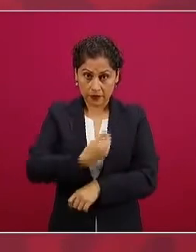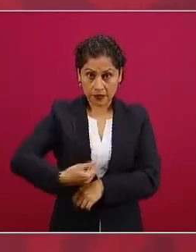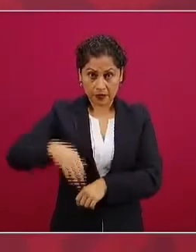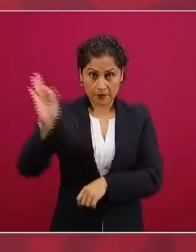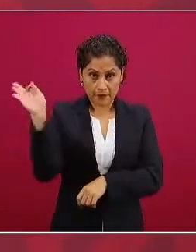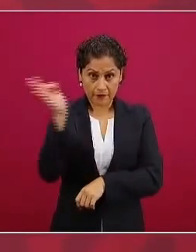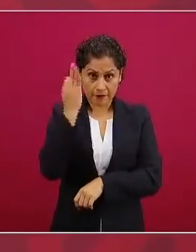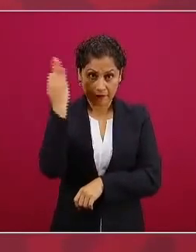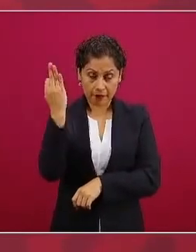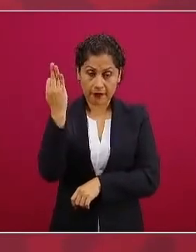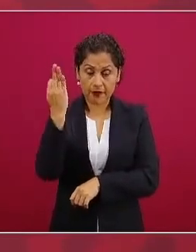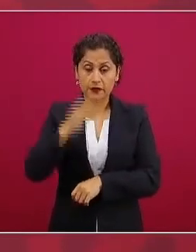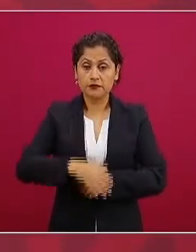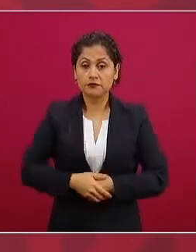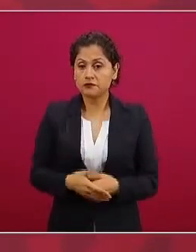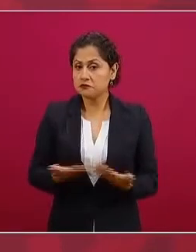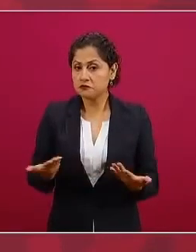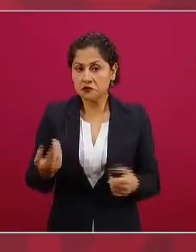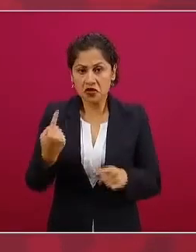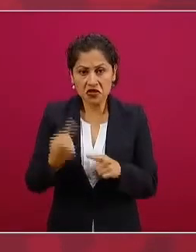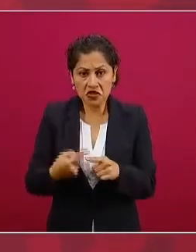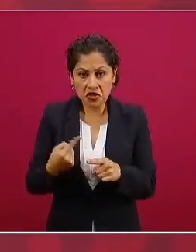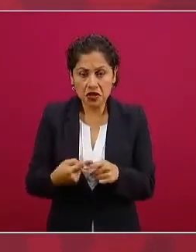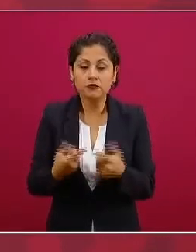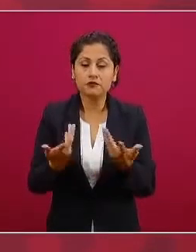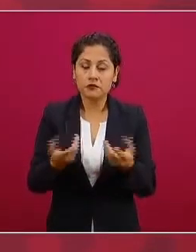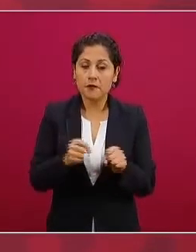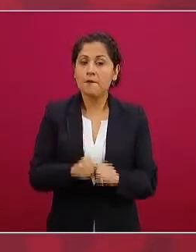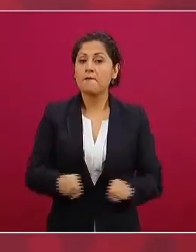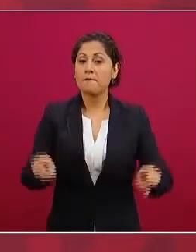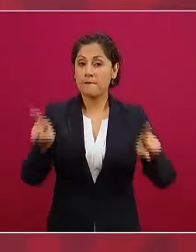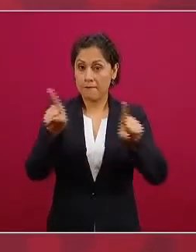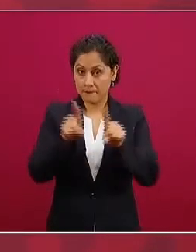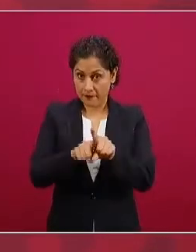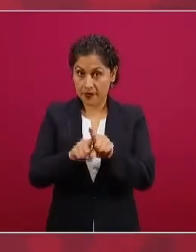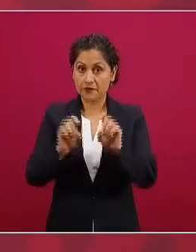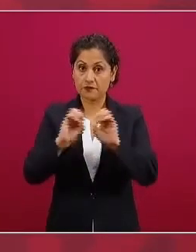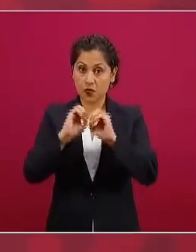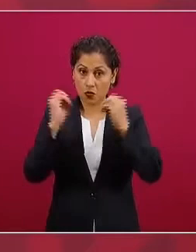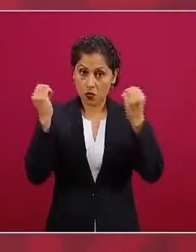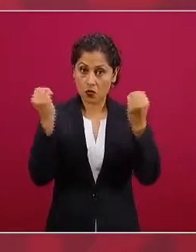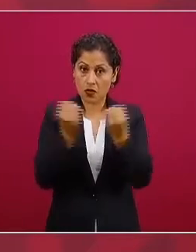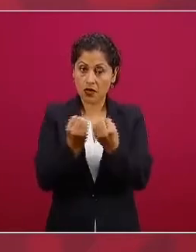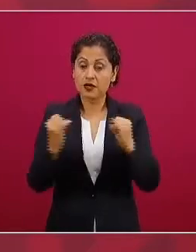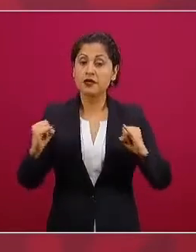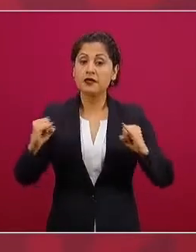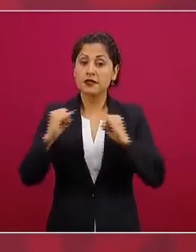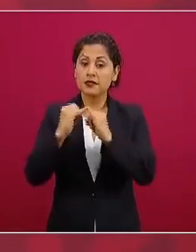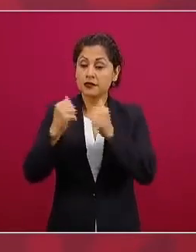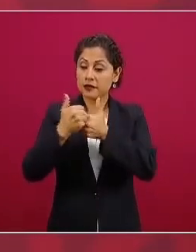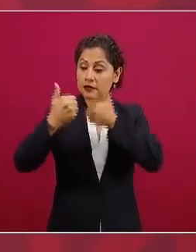incluyen a organismos descentralizados,